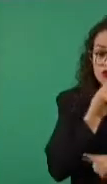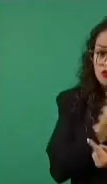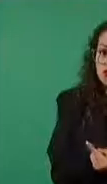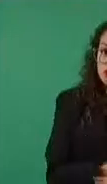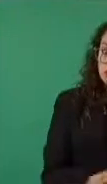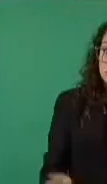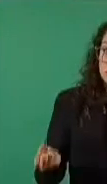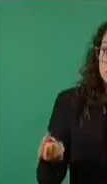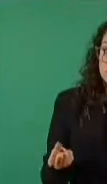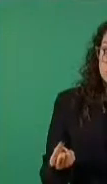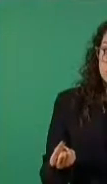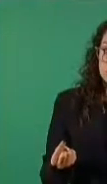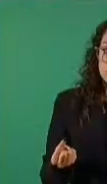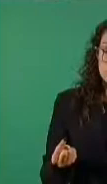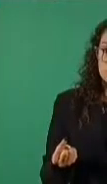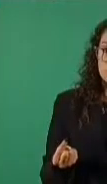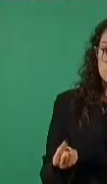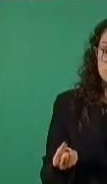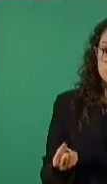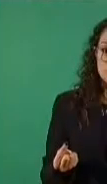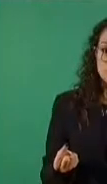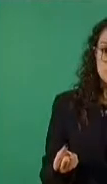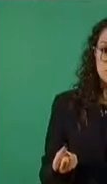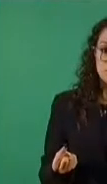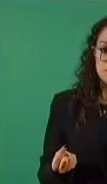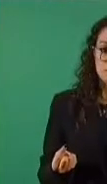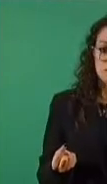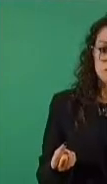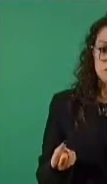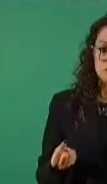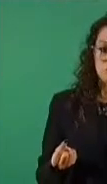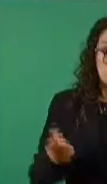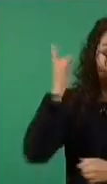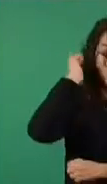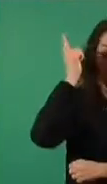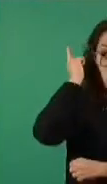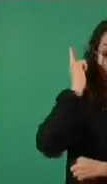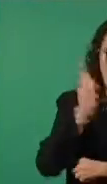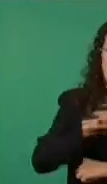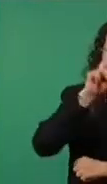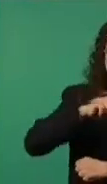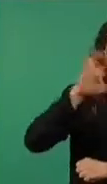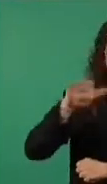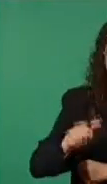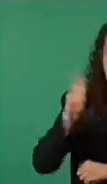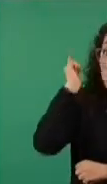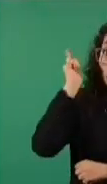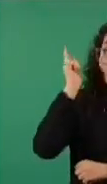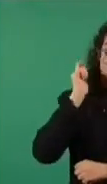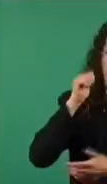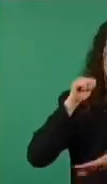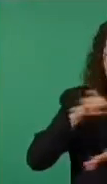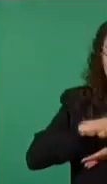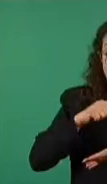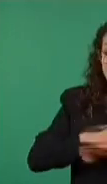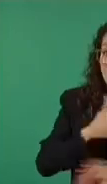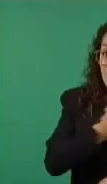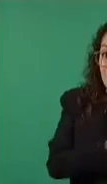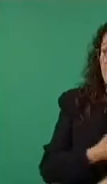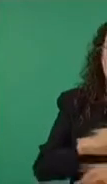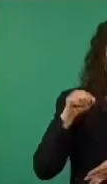ojalá y nunca pase, toco madera,